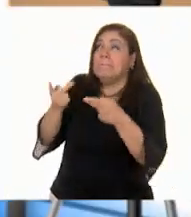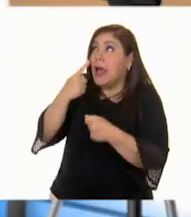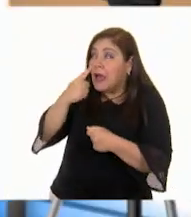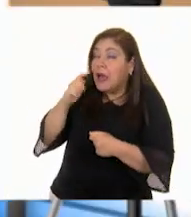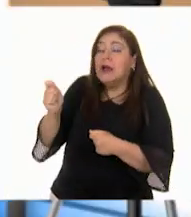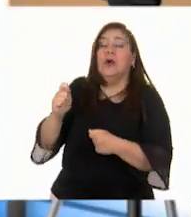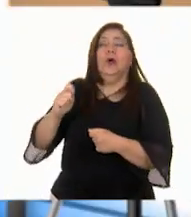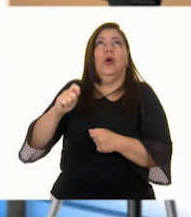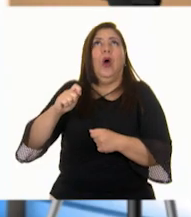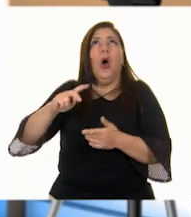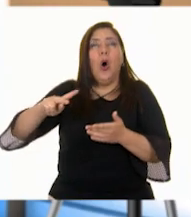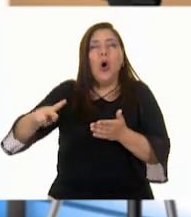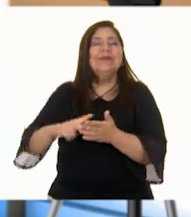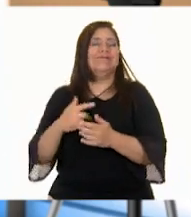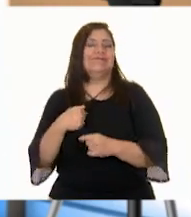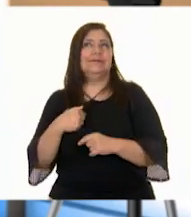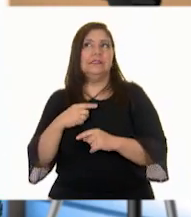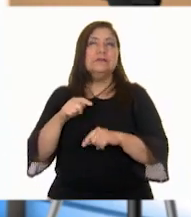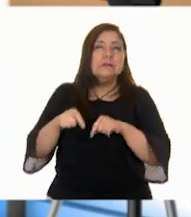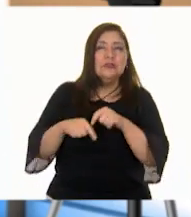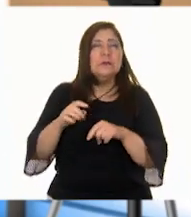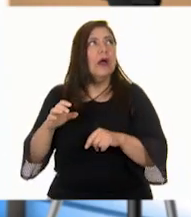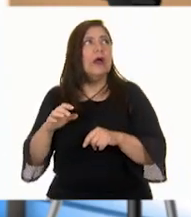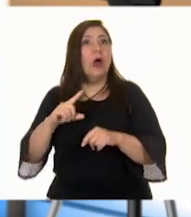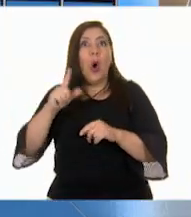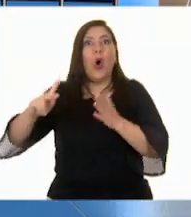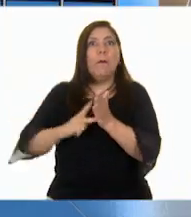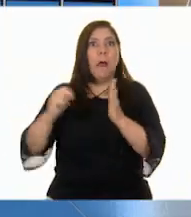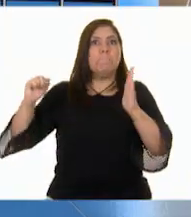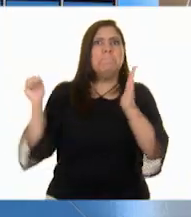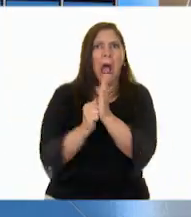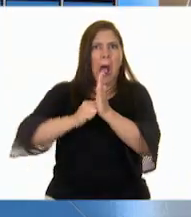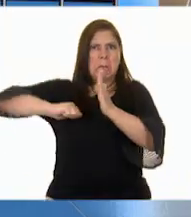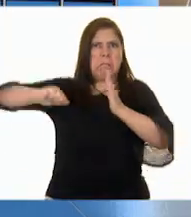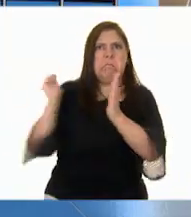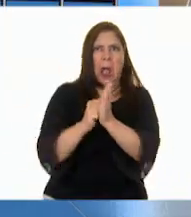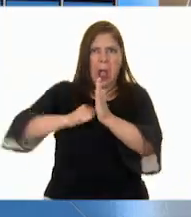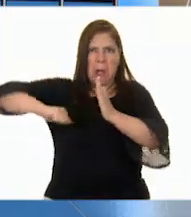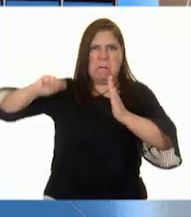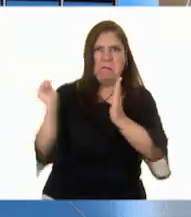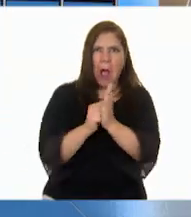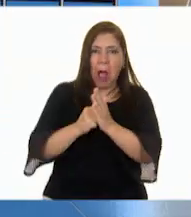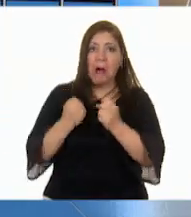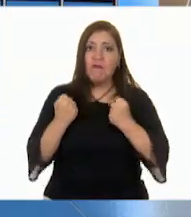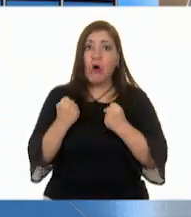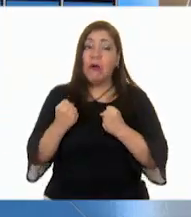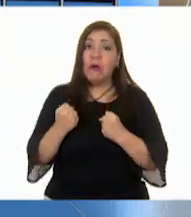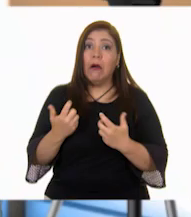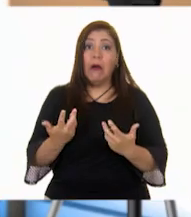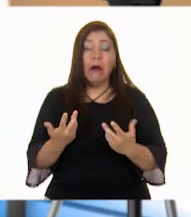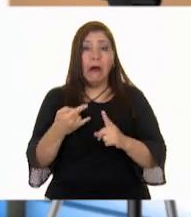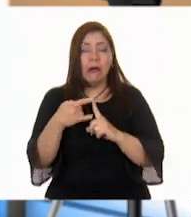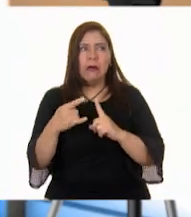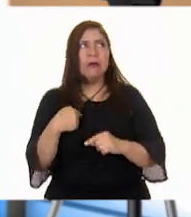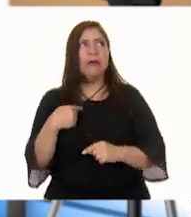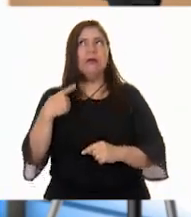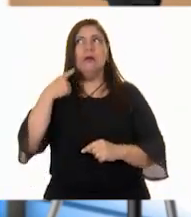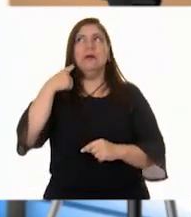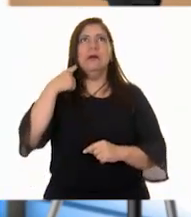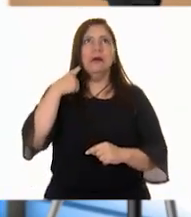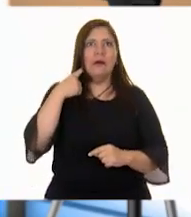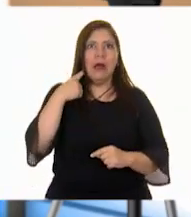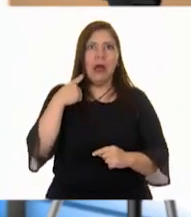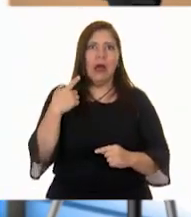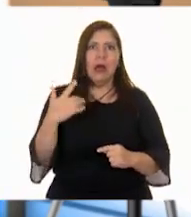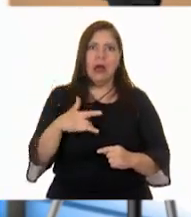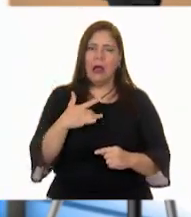Otra vez tocaron a la puerta. ¡Pam! ¡Pam! ¡Pam! Y entonces lo